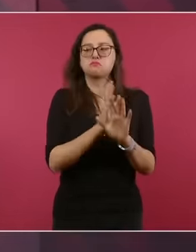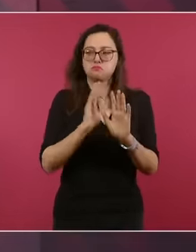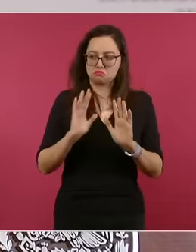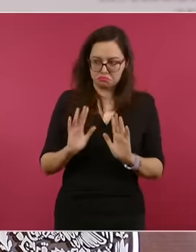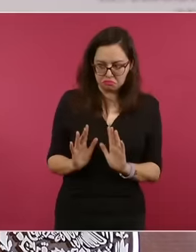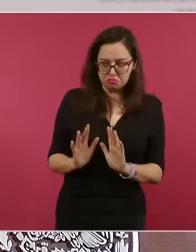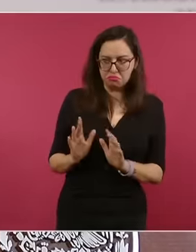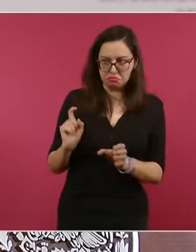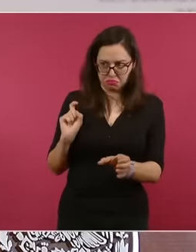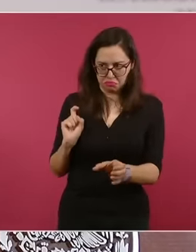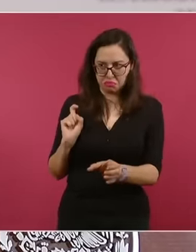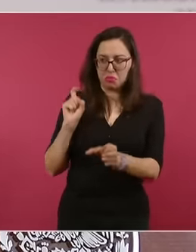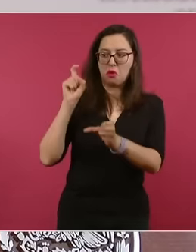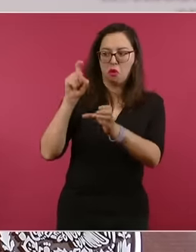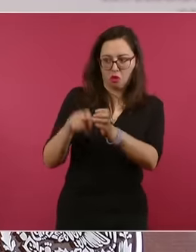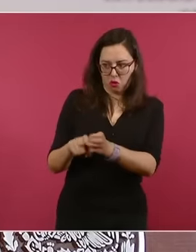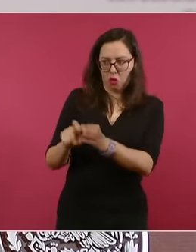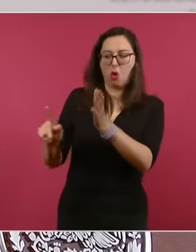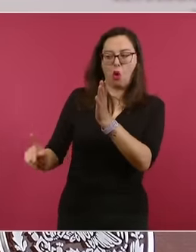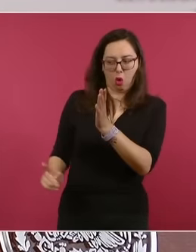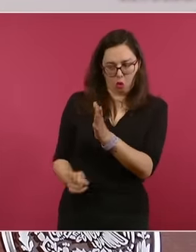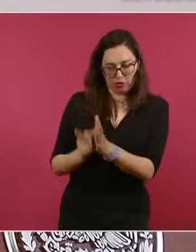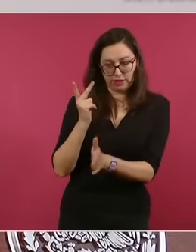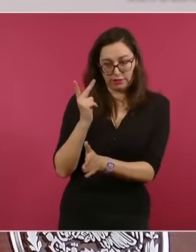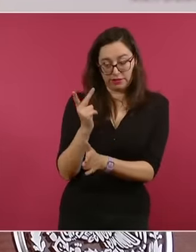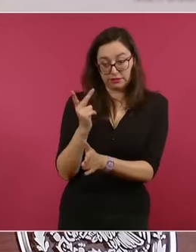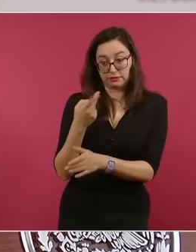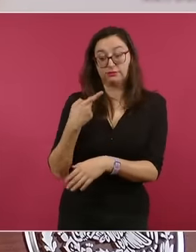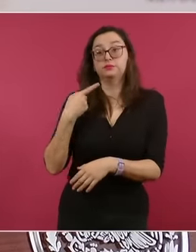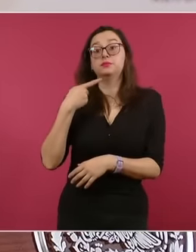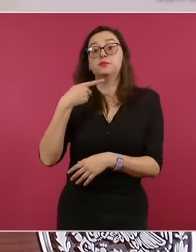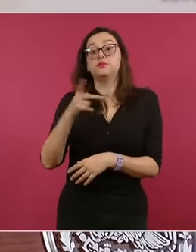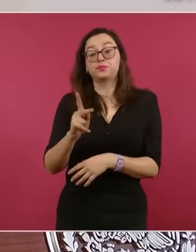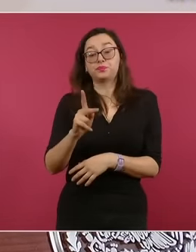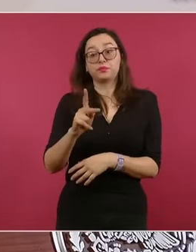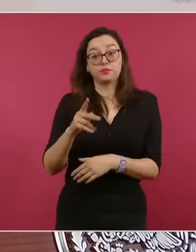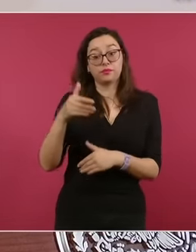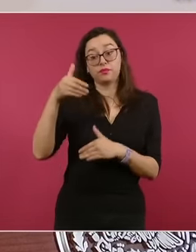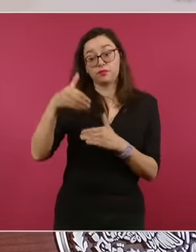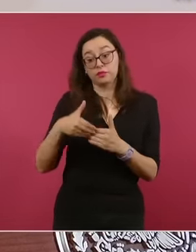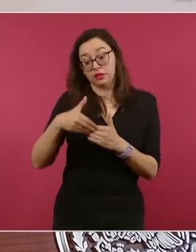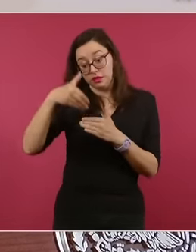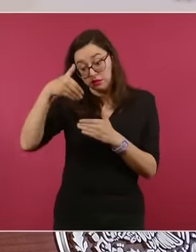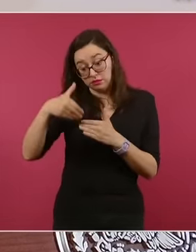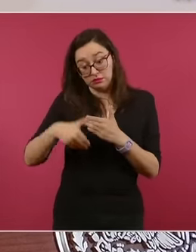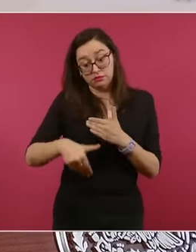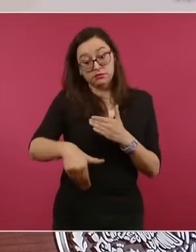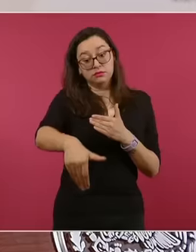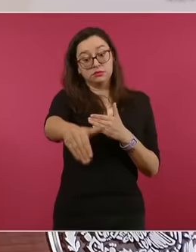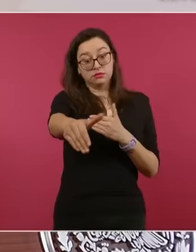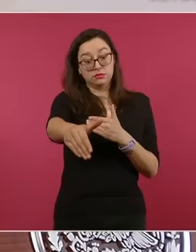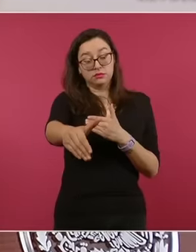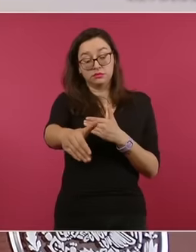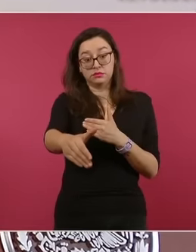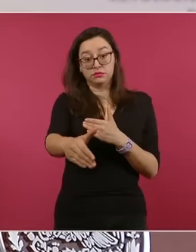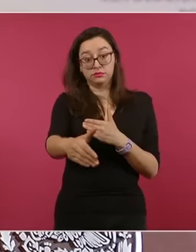Pero hacia adelante, tomando